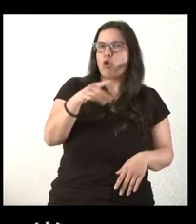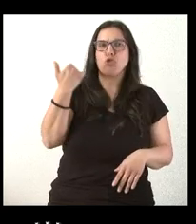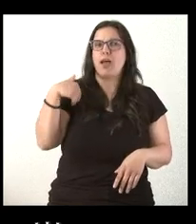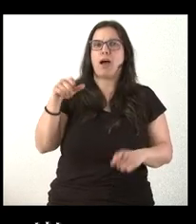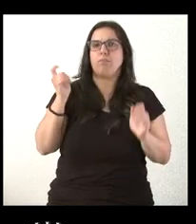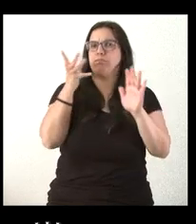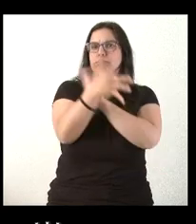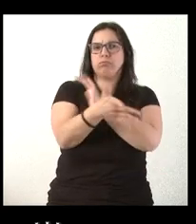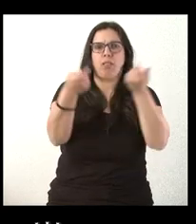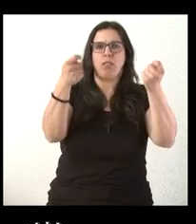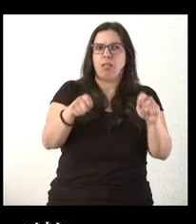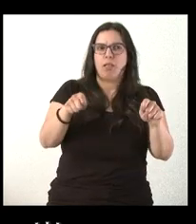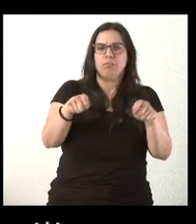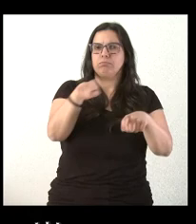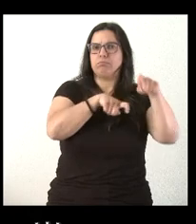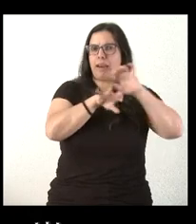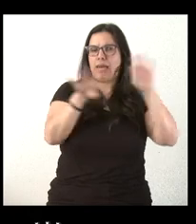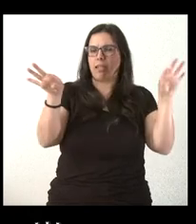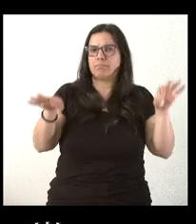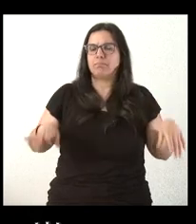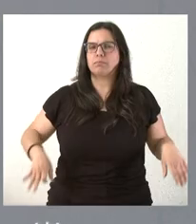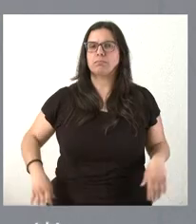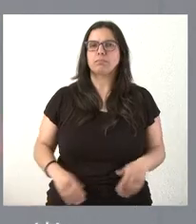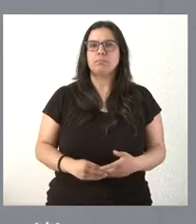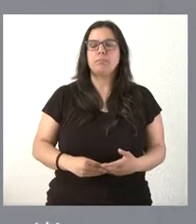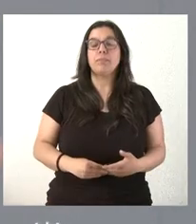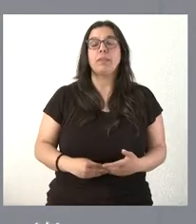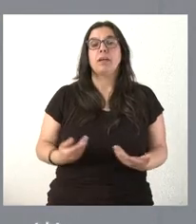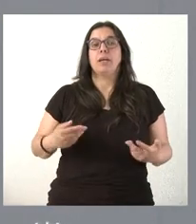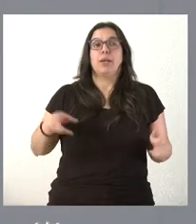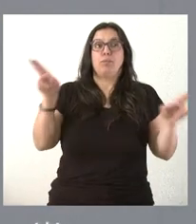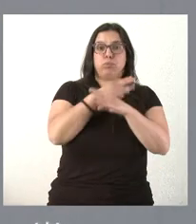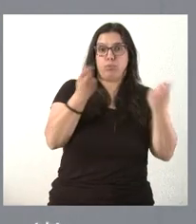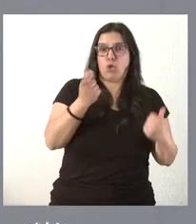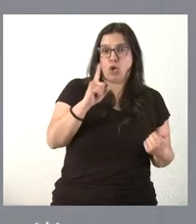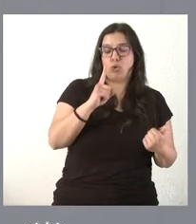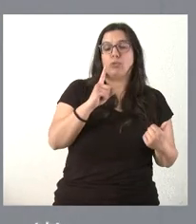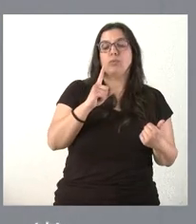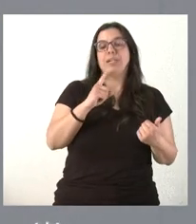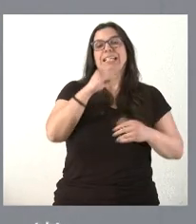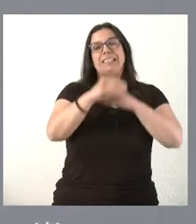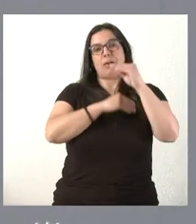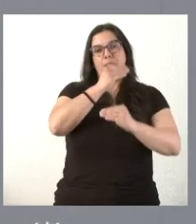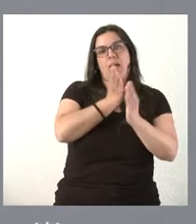está tomada y ya no se van a recuperar? Bueno, más que suprimidos se van a abordar desde el punto de vista de